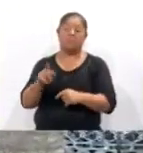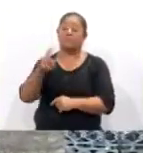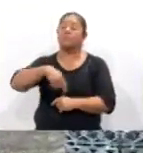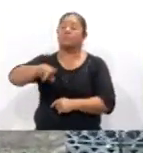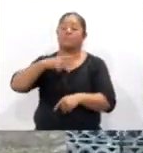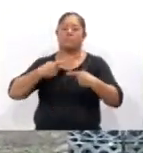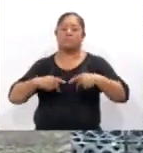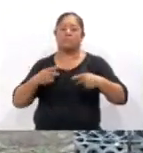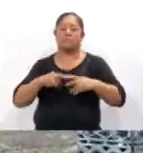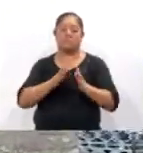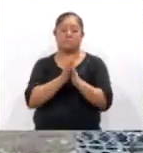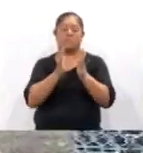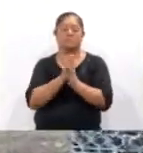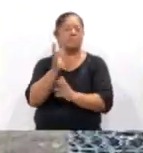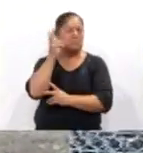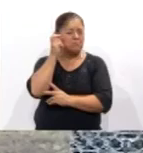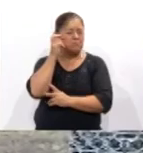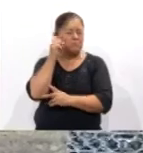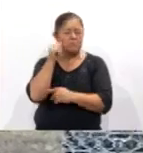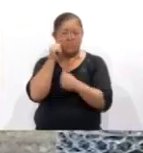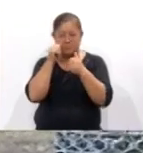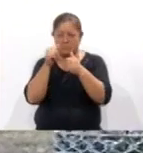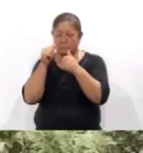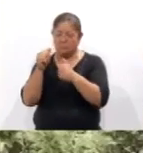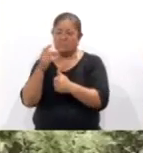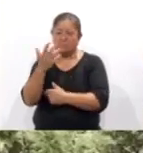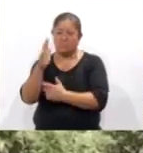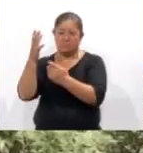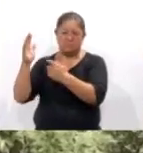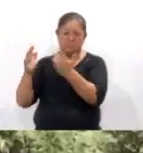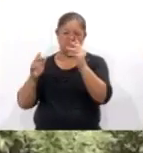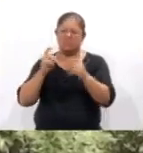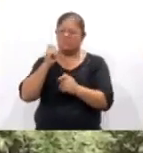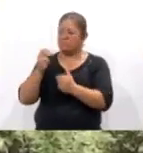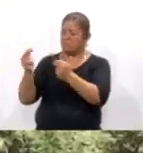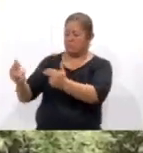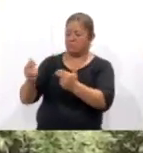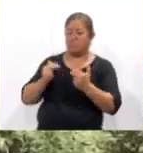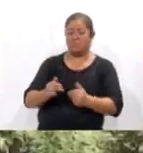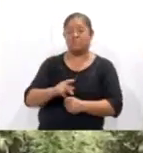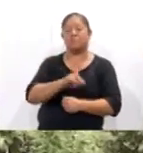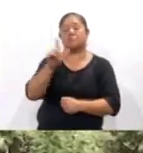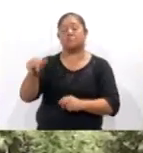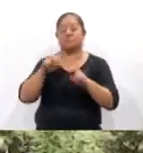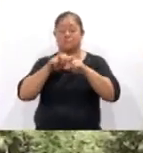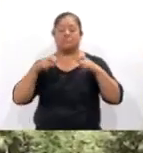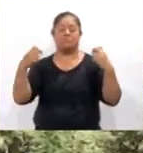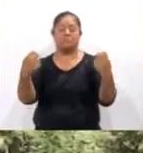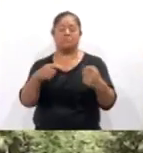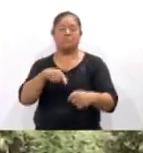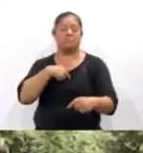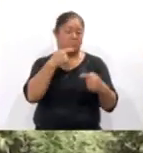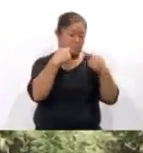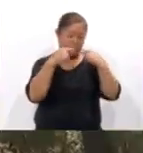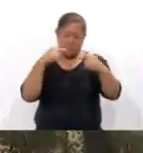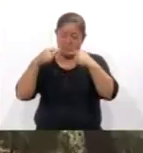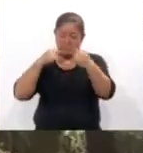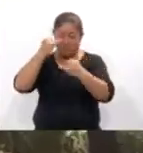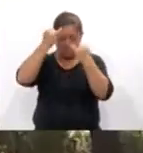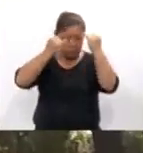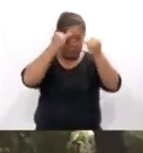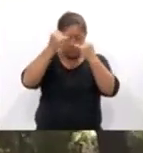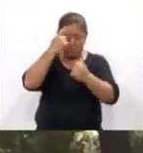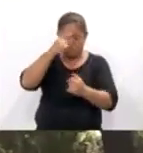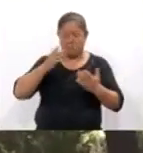participantes escucharán y abordarán el legado de los árboles de Tlaxcala, seguido de un panel donde se discutirán las ideas y acciones para